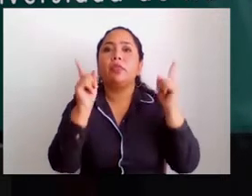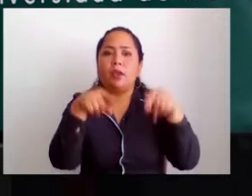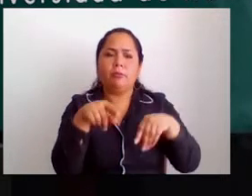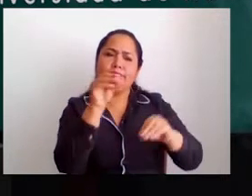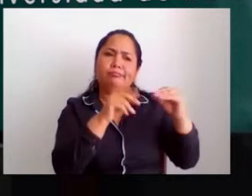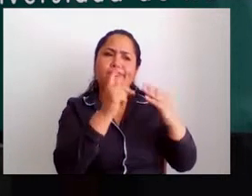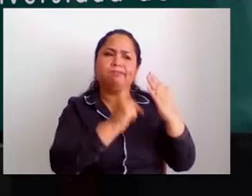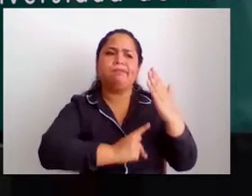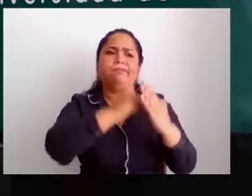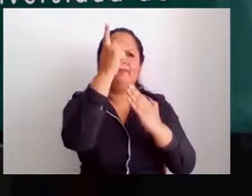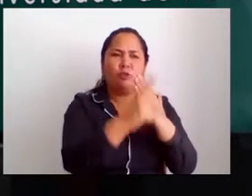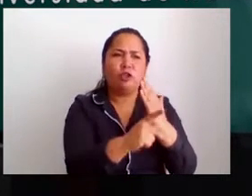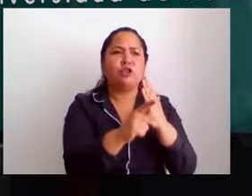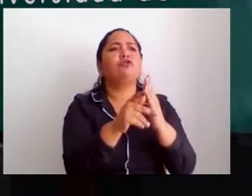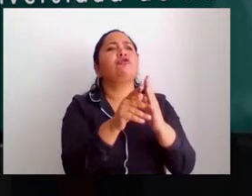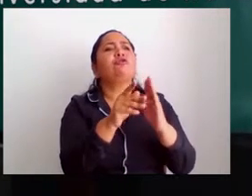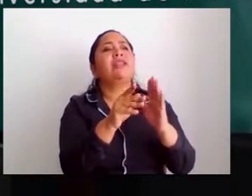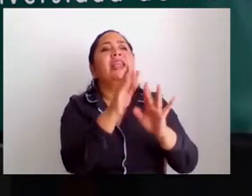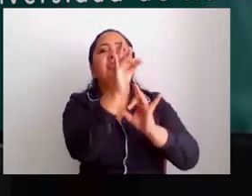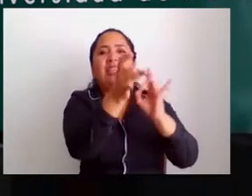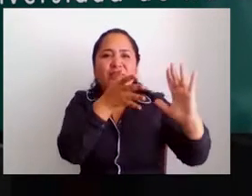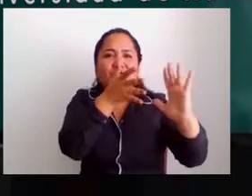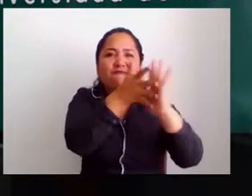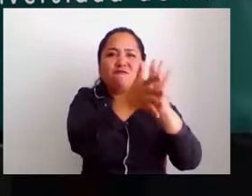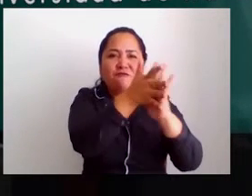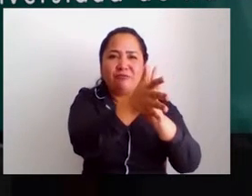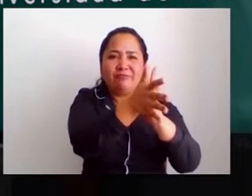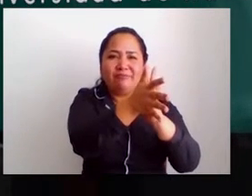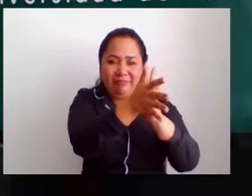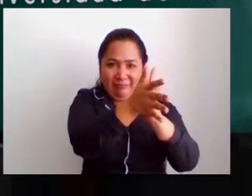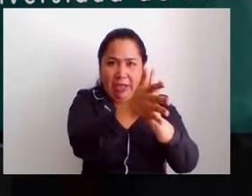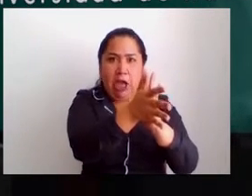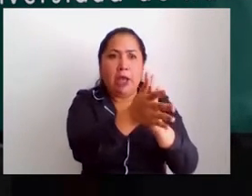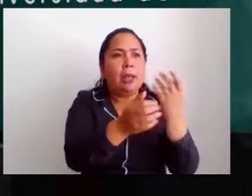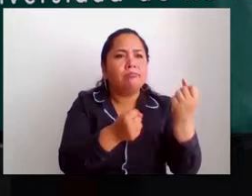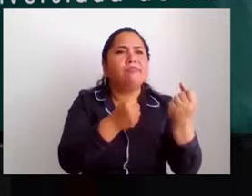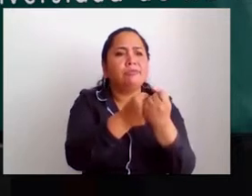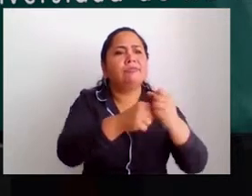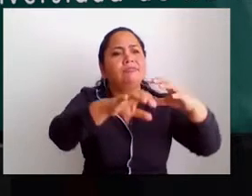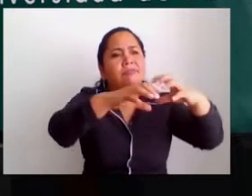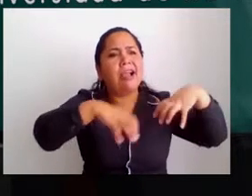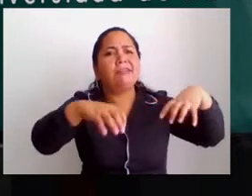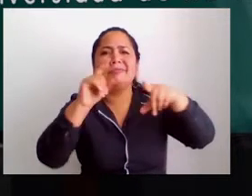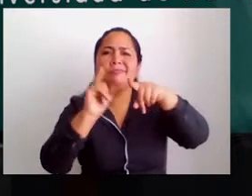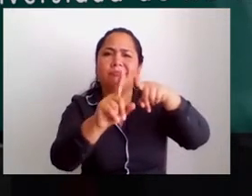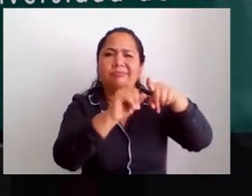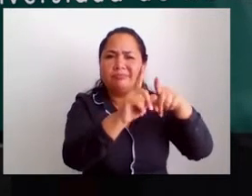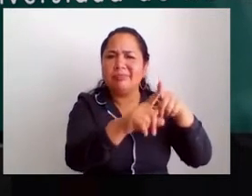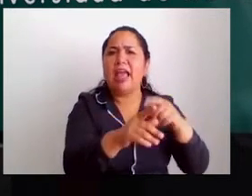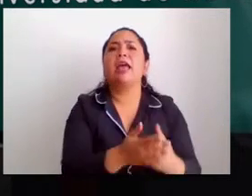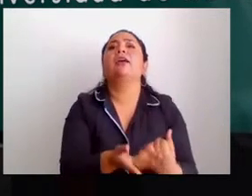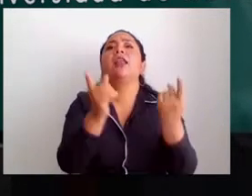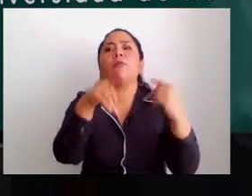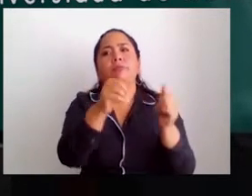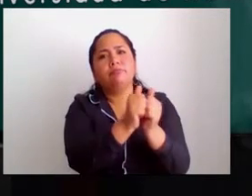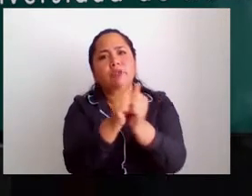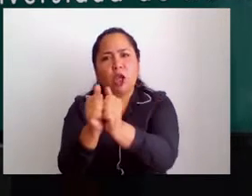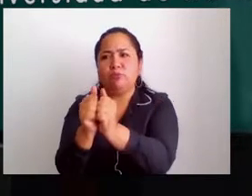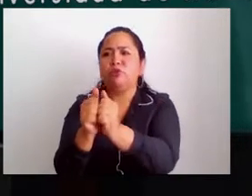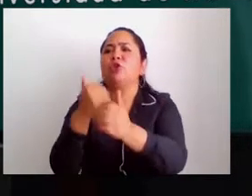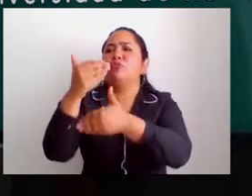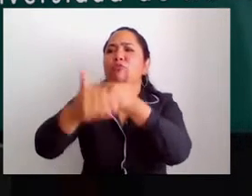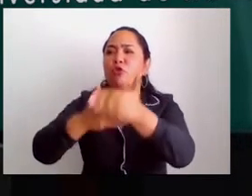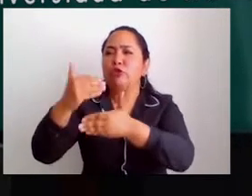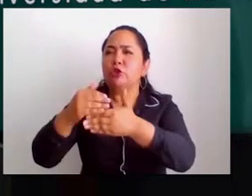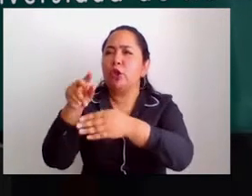desarrollado proyectos informáticos para el soporte de este tipo de actividades y también acompaño